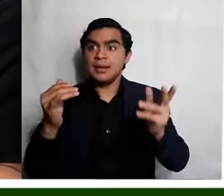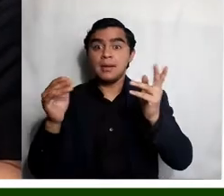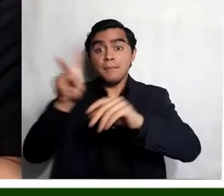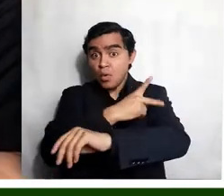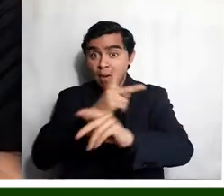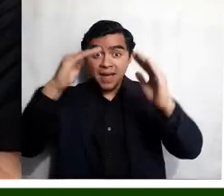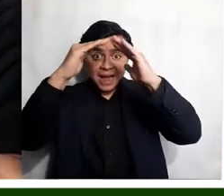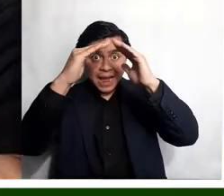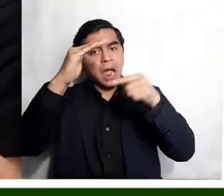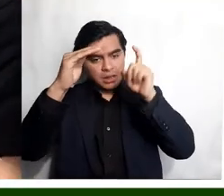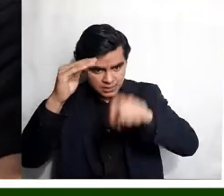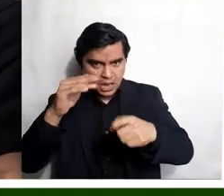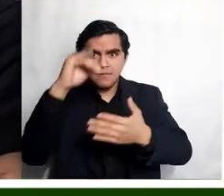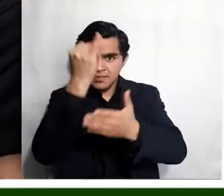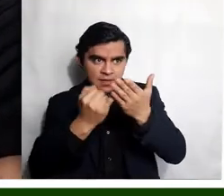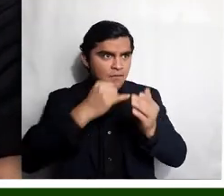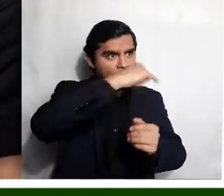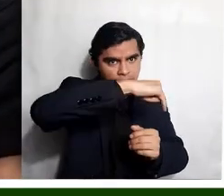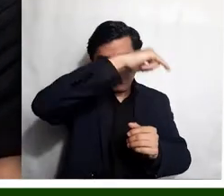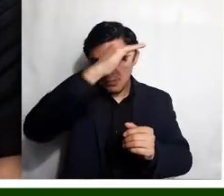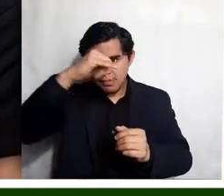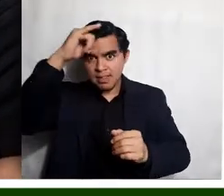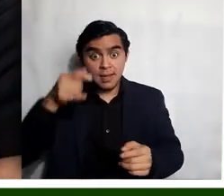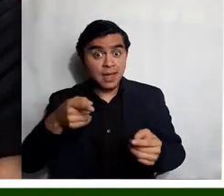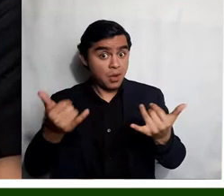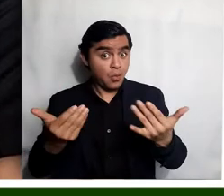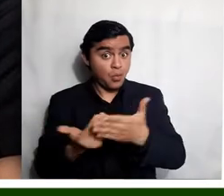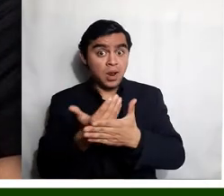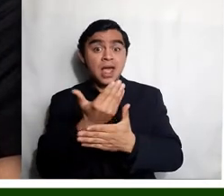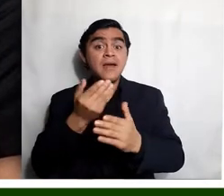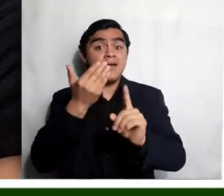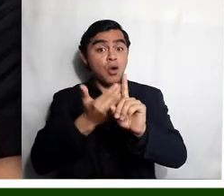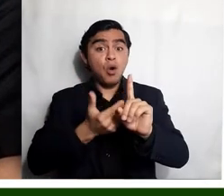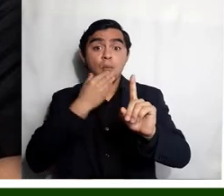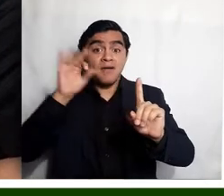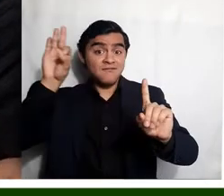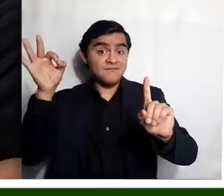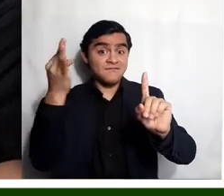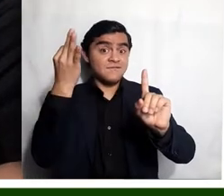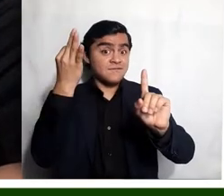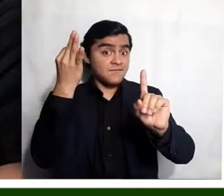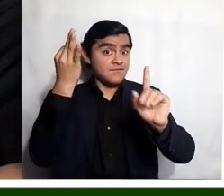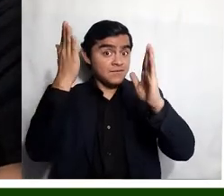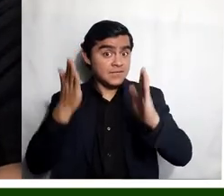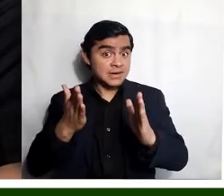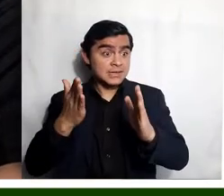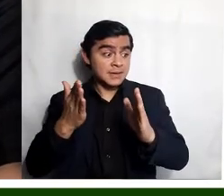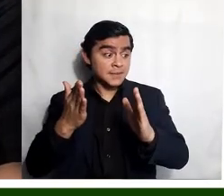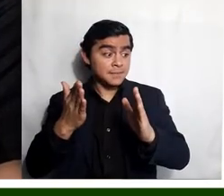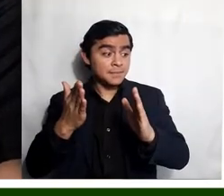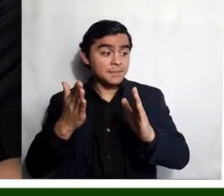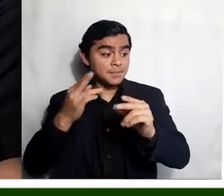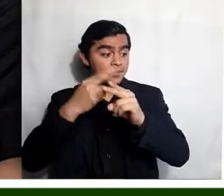de casa, está dibujado en forma de casa. Esta forma novedosa de escribir poemas la hizo un francés, la inventó un francés llamado